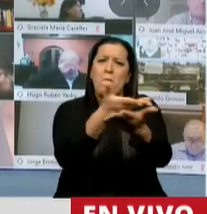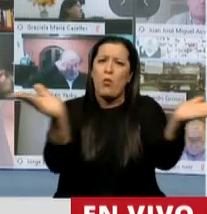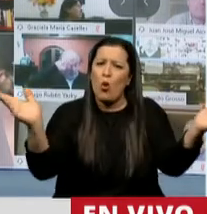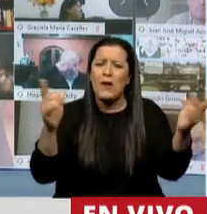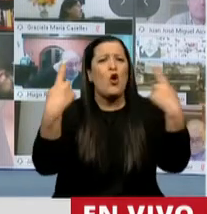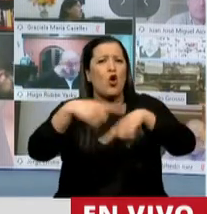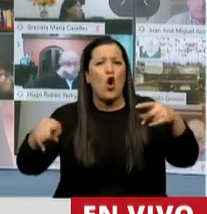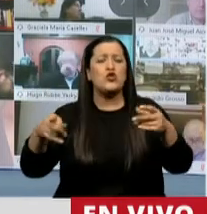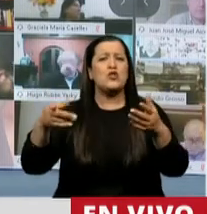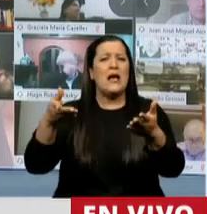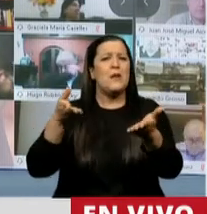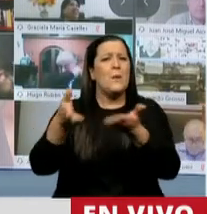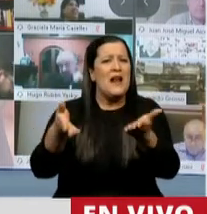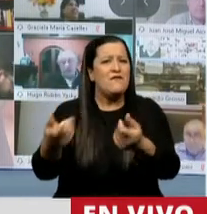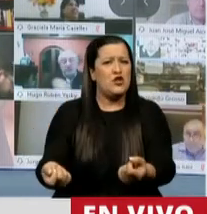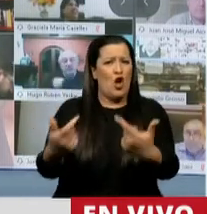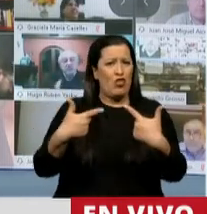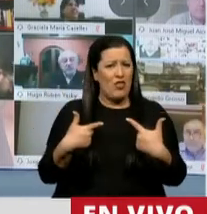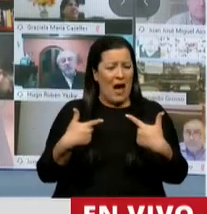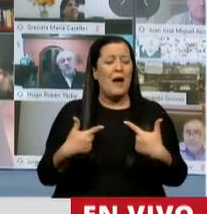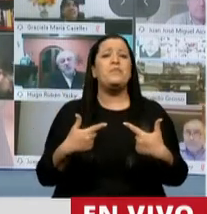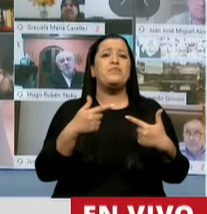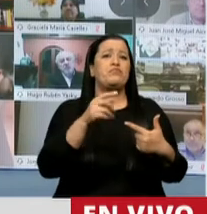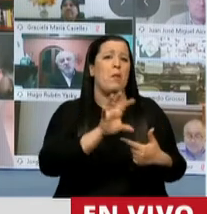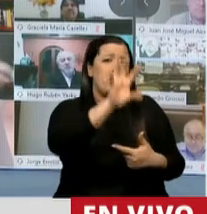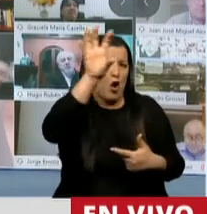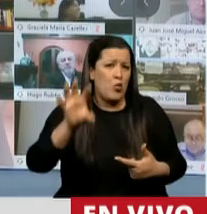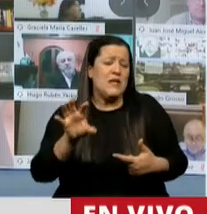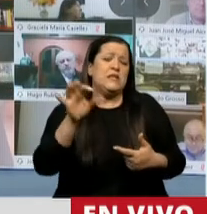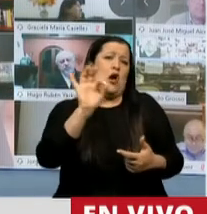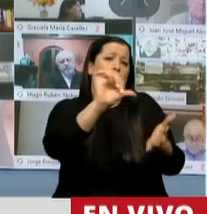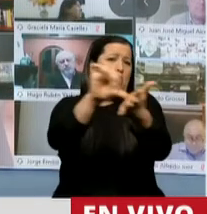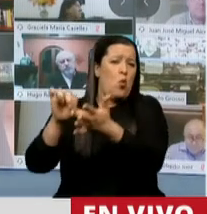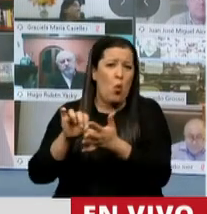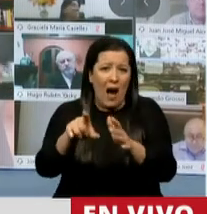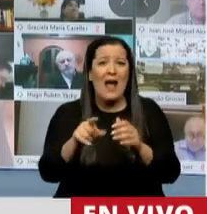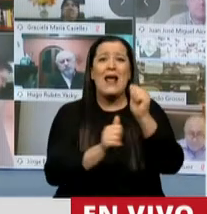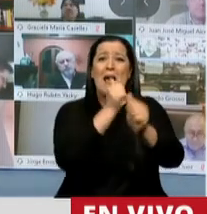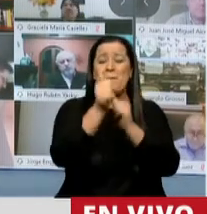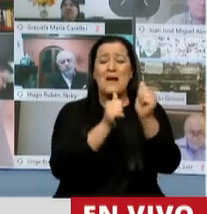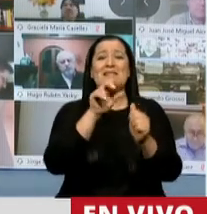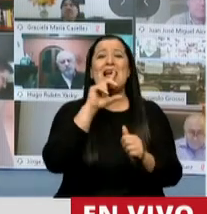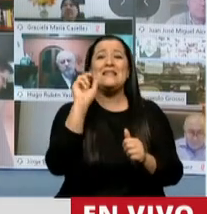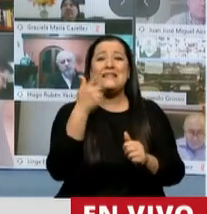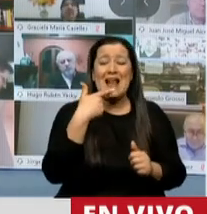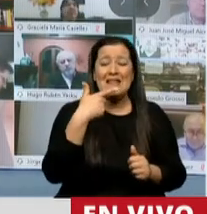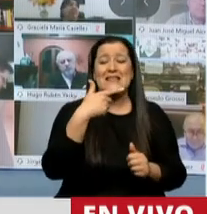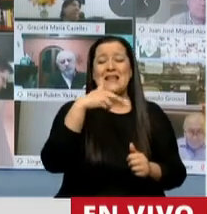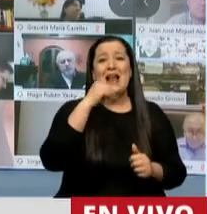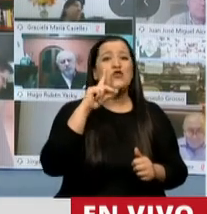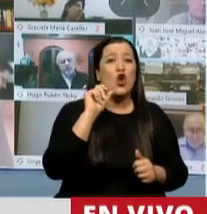en las distintas jurisdicciones para el caso de empresas transnacionales y en lo